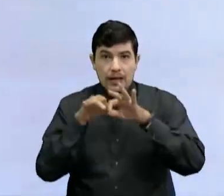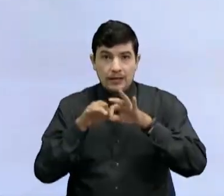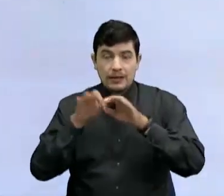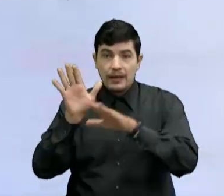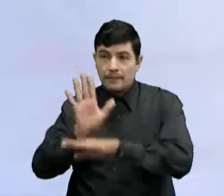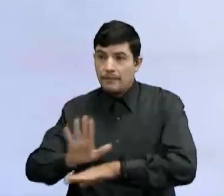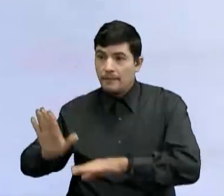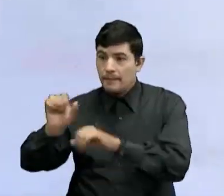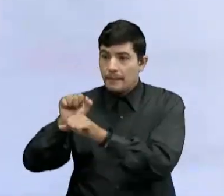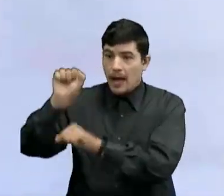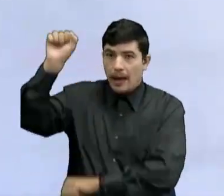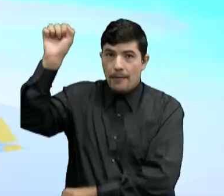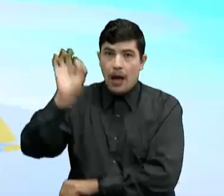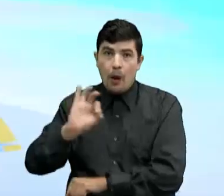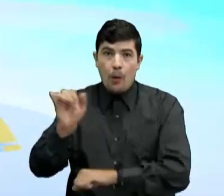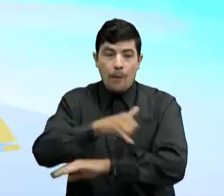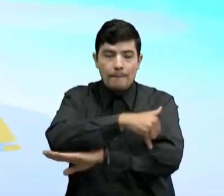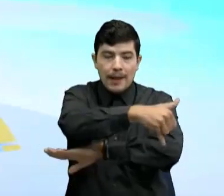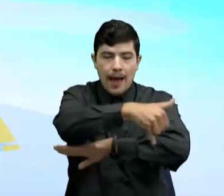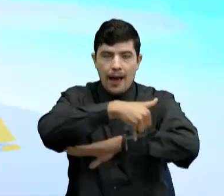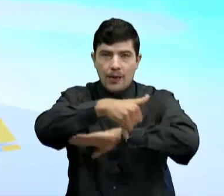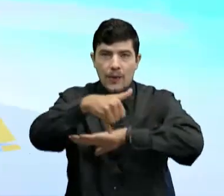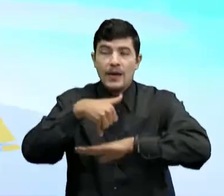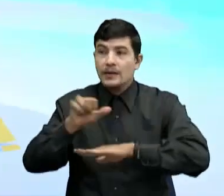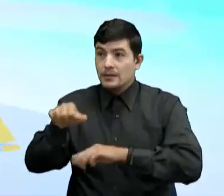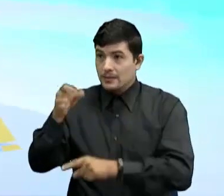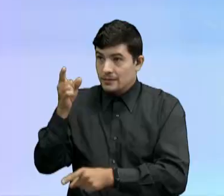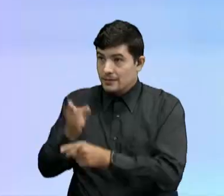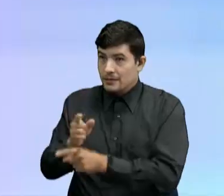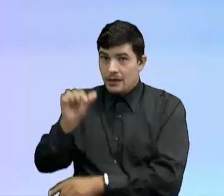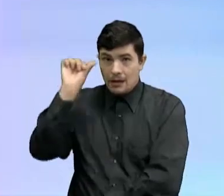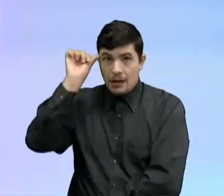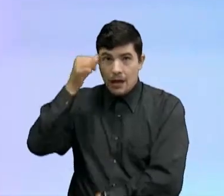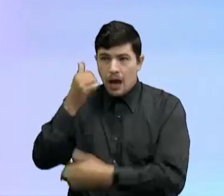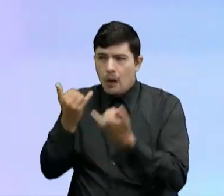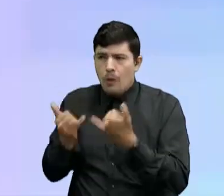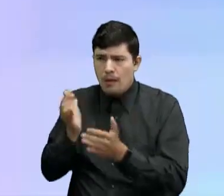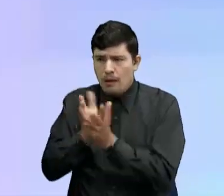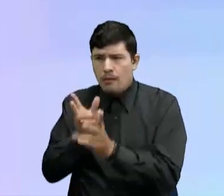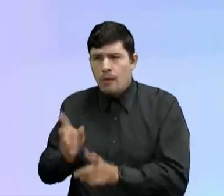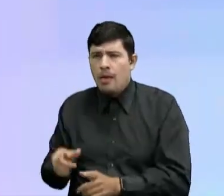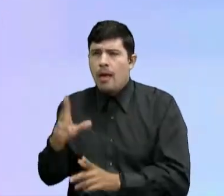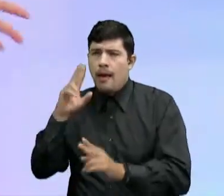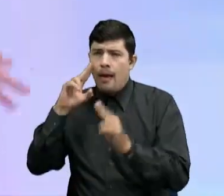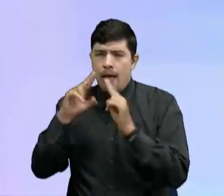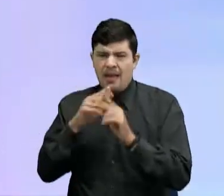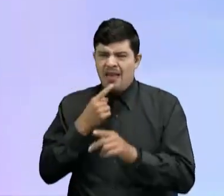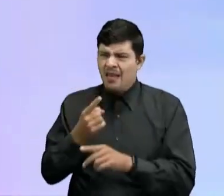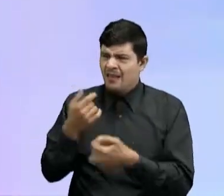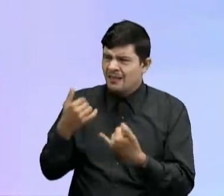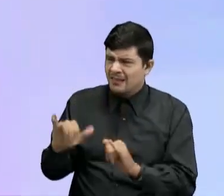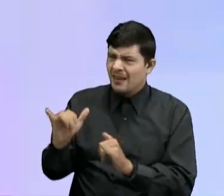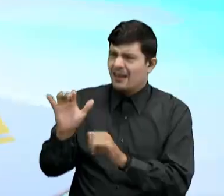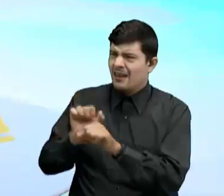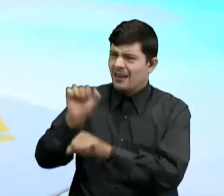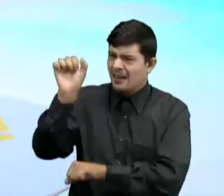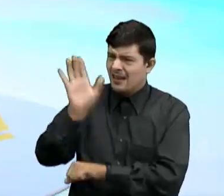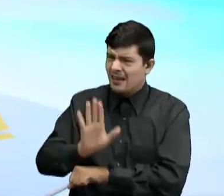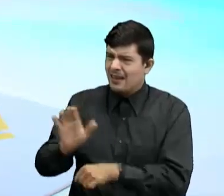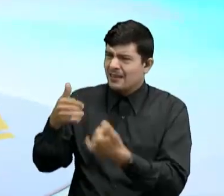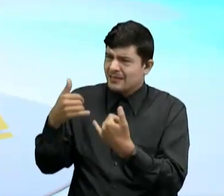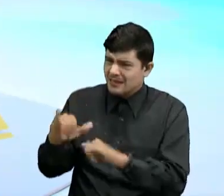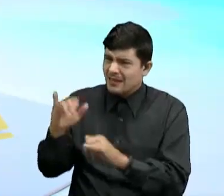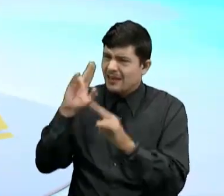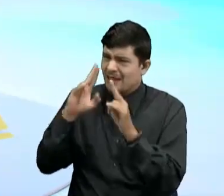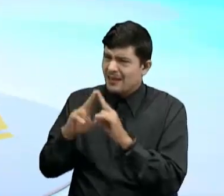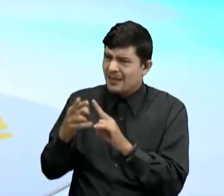Y los planos Ok bueno Yo les recuerdo Si ustedes Hay chicos que hasta ahorita Se están conectando Y dicen Pero Ariana Los mapas y los planos Ya los vimos